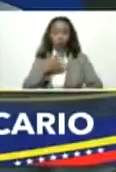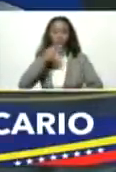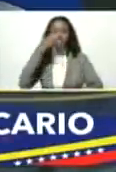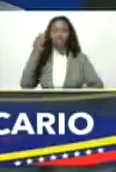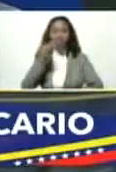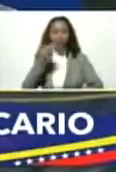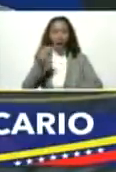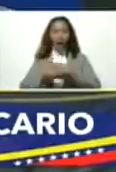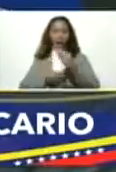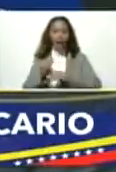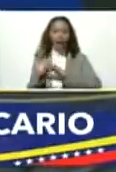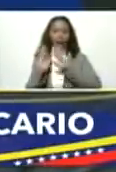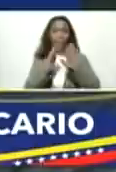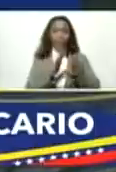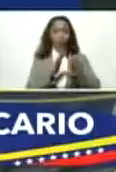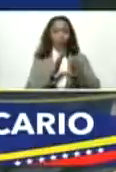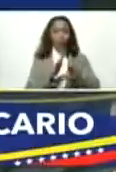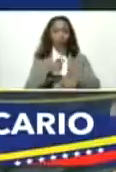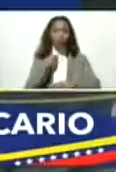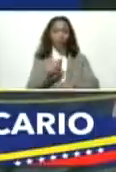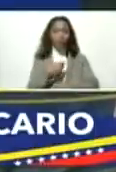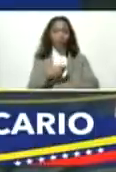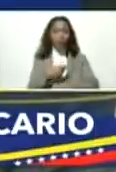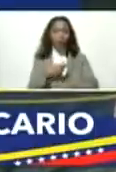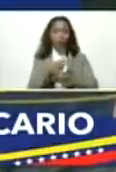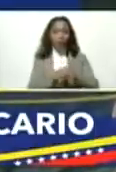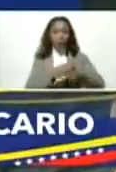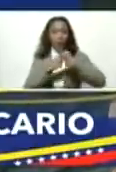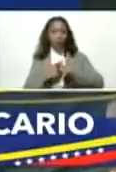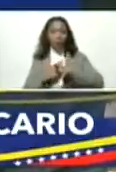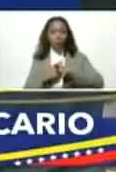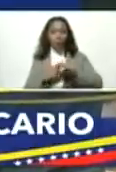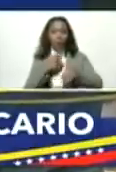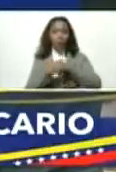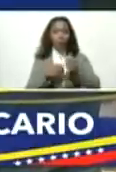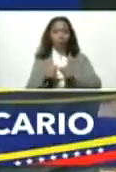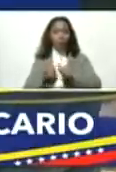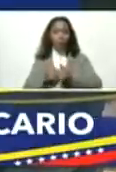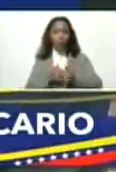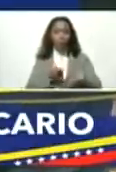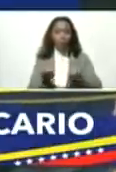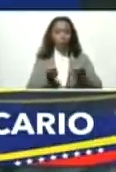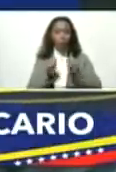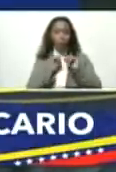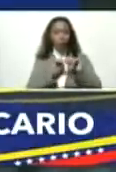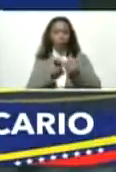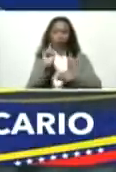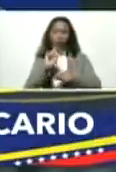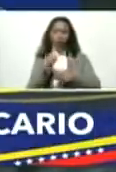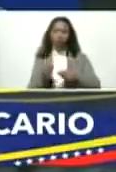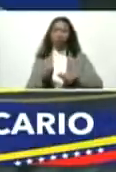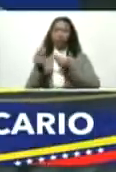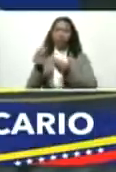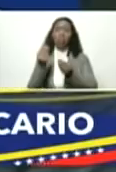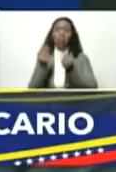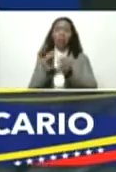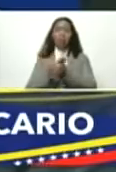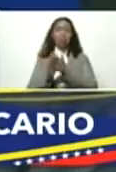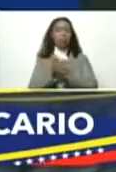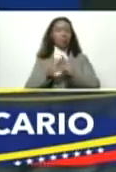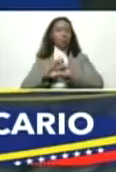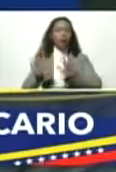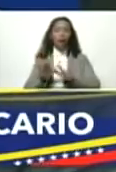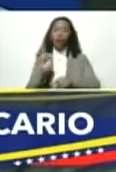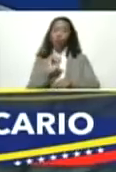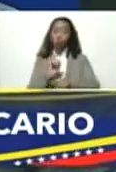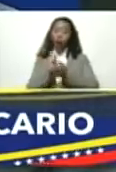apoyar una intermediación financiera de los préstamos y hacerle seguimiento a los mismos no es sólo dar el dinero presidente es ayudar